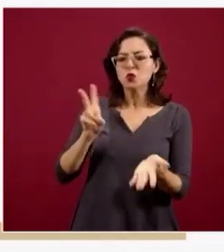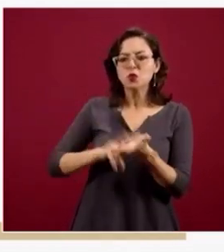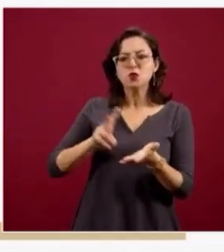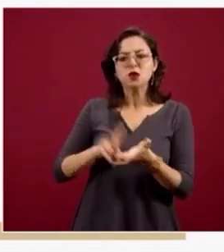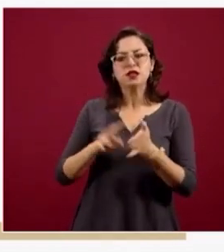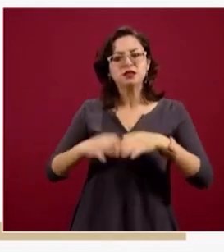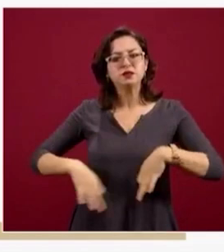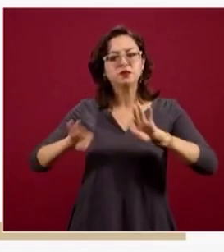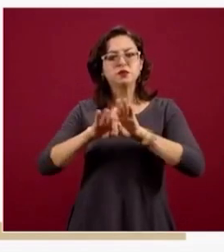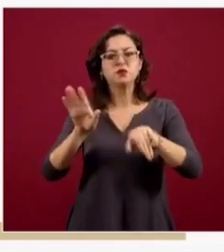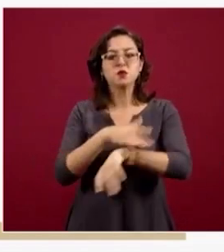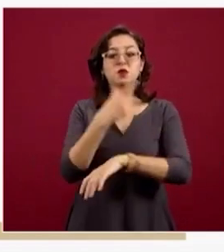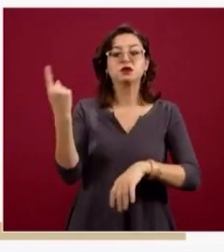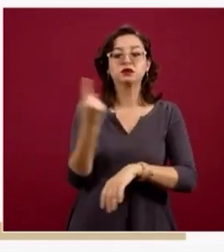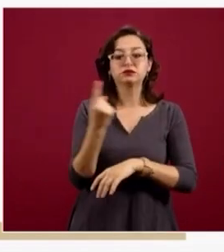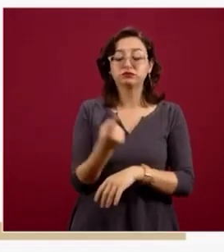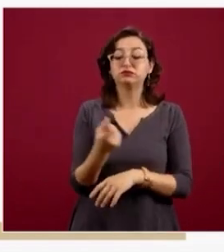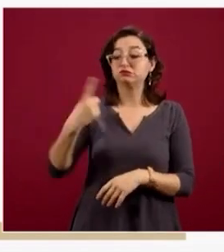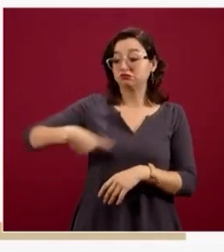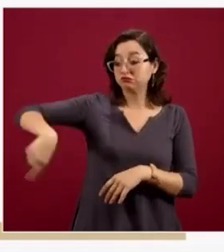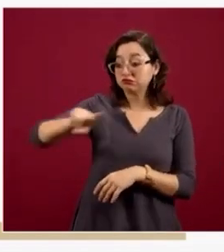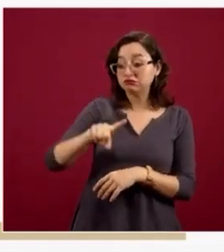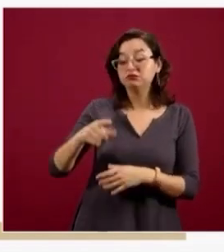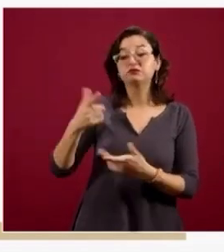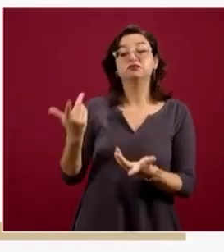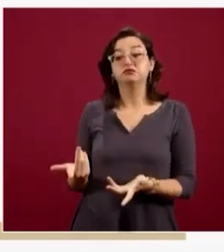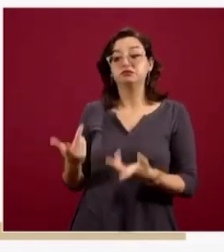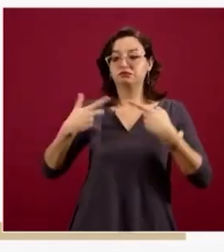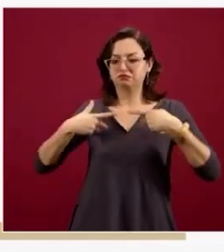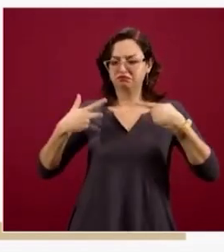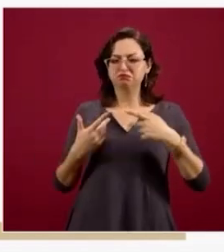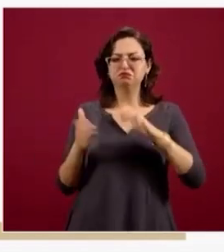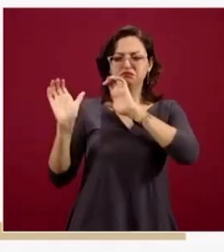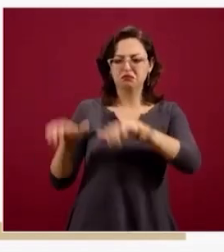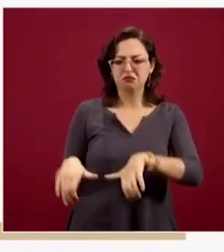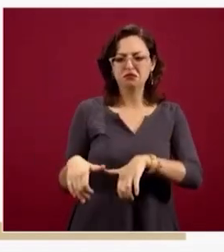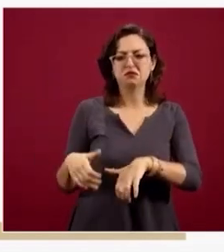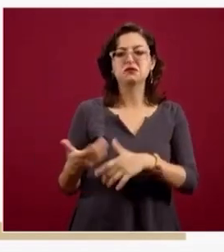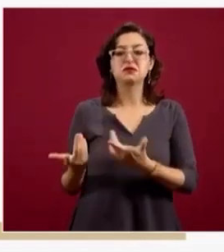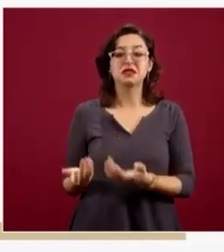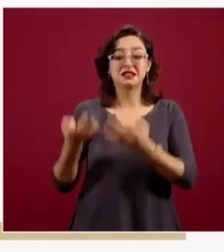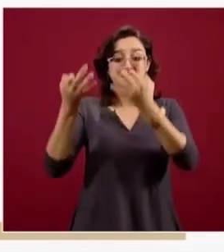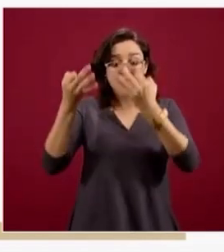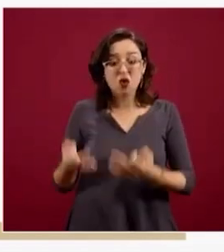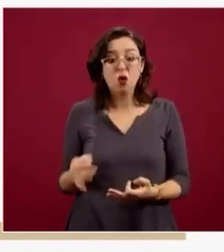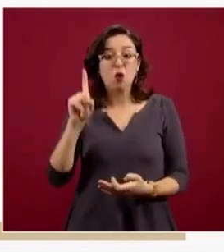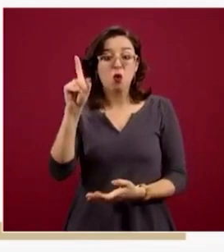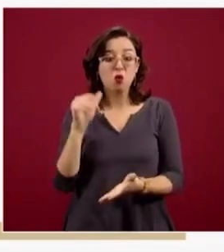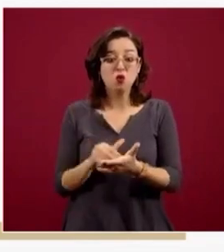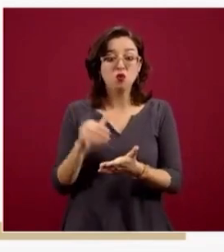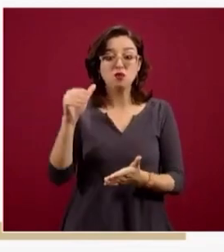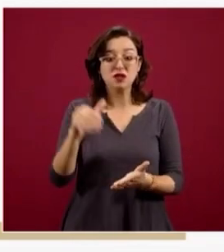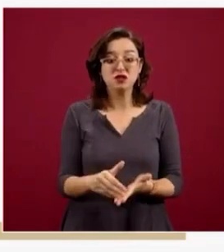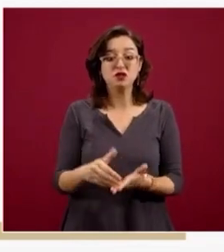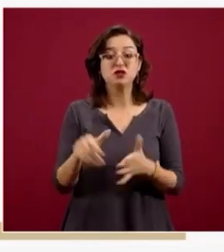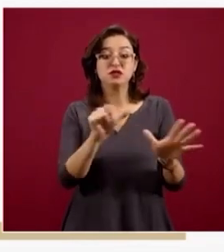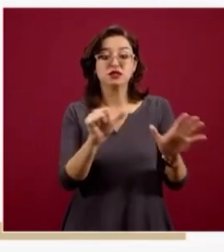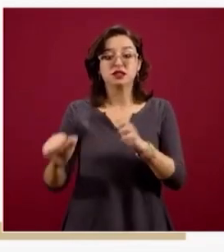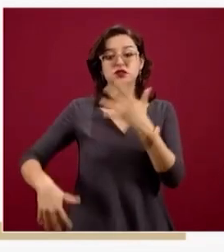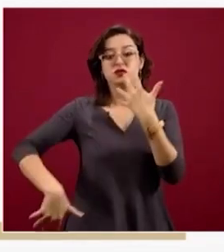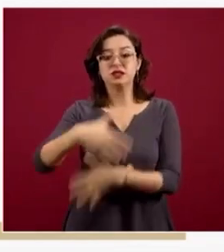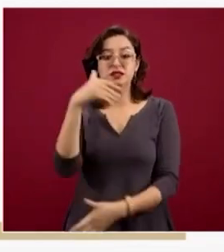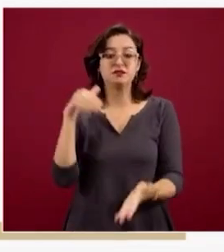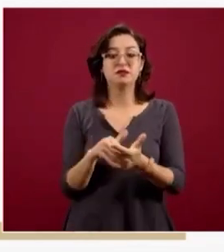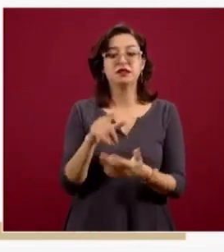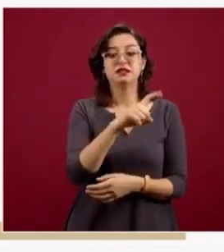un millón 615 mil 168 empleos formales. Lo que hicieron ellos fue salvar a